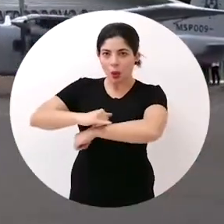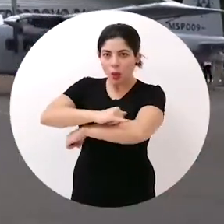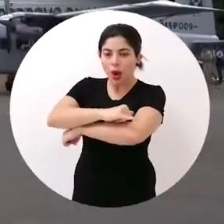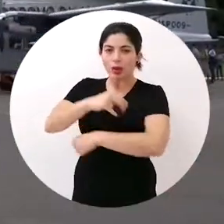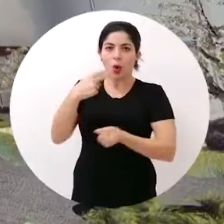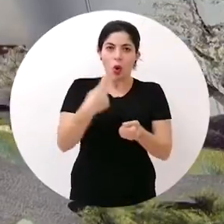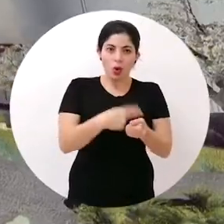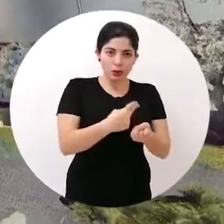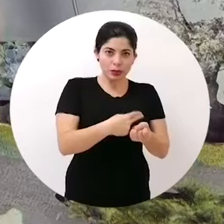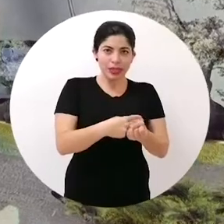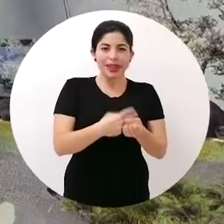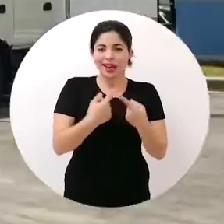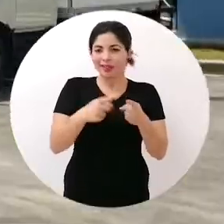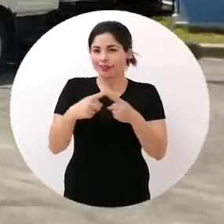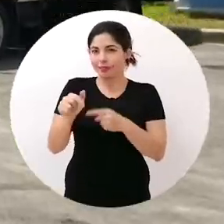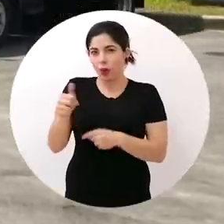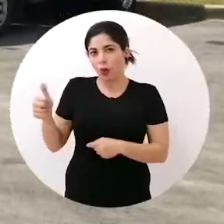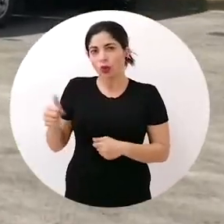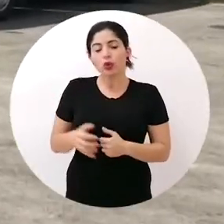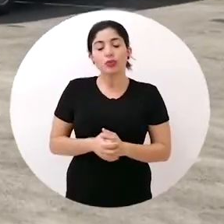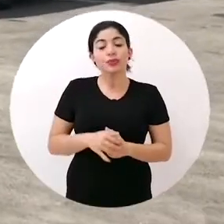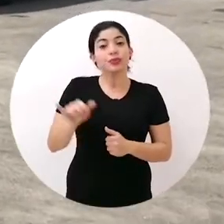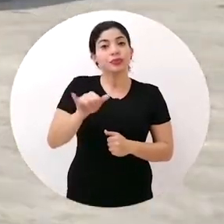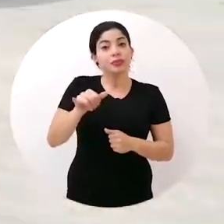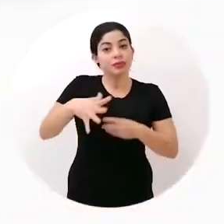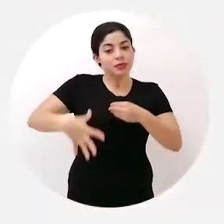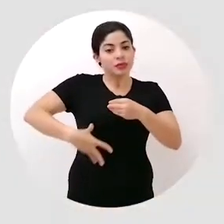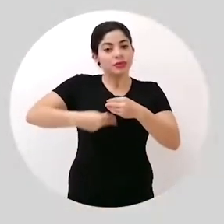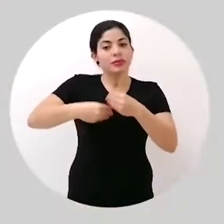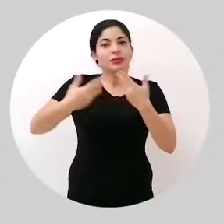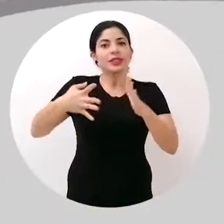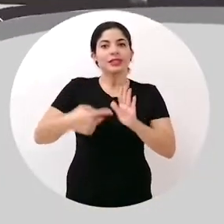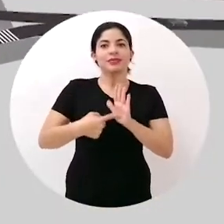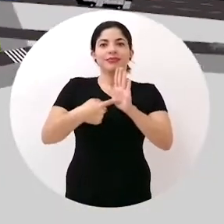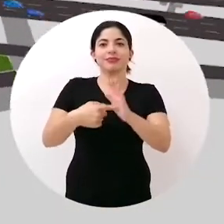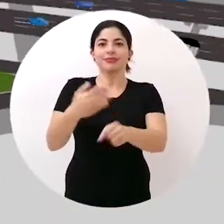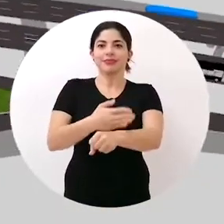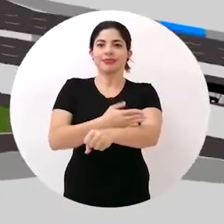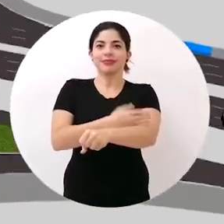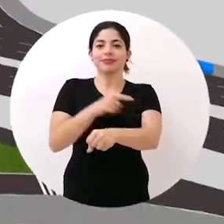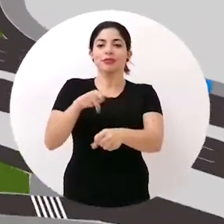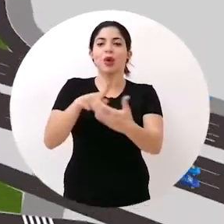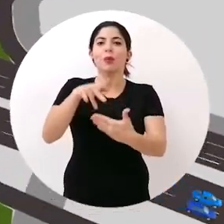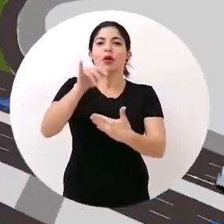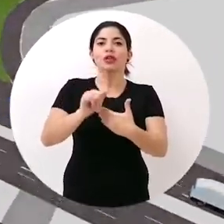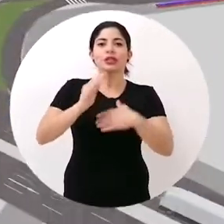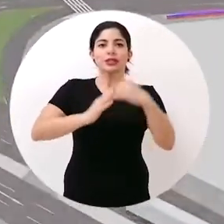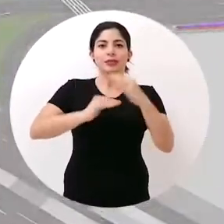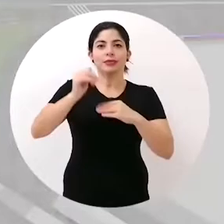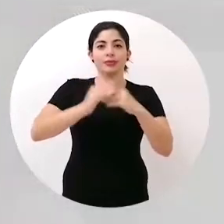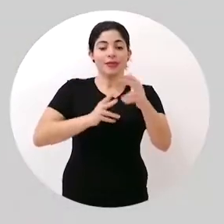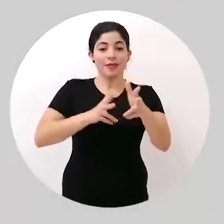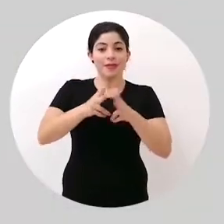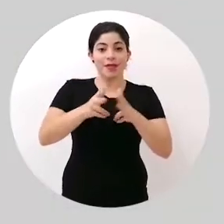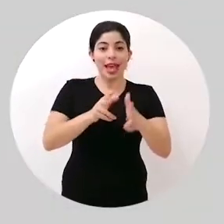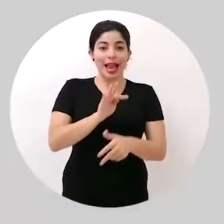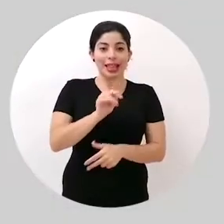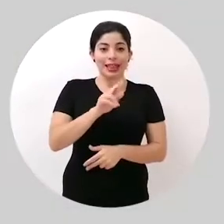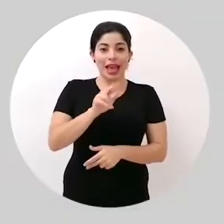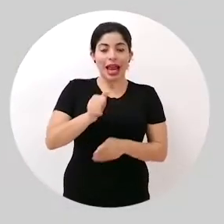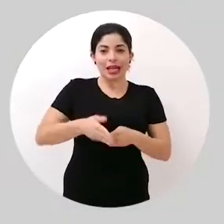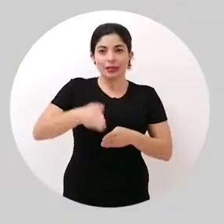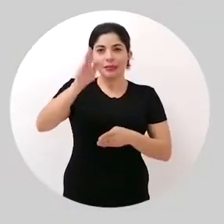aeropuertos, hospitales, entre otros. Además, presentamos los avances del proyecto de infraestructura vial